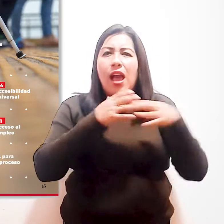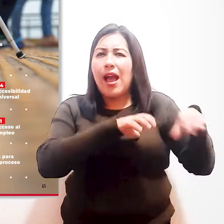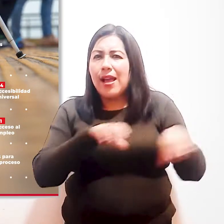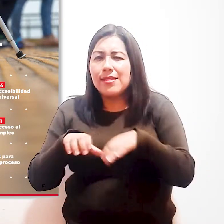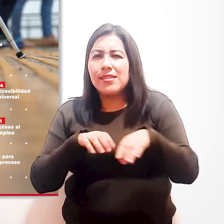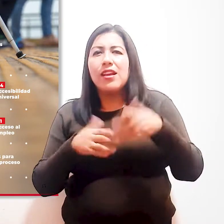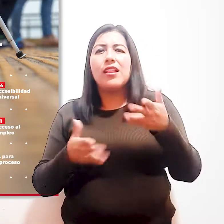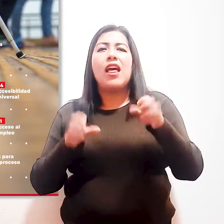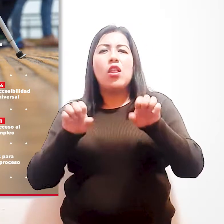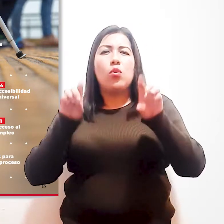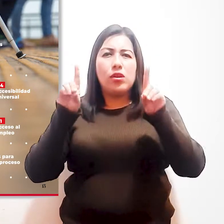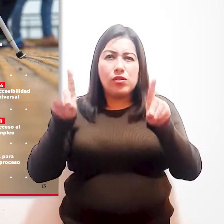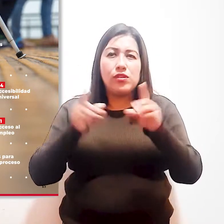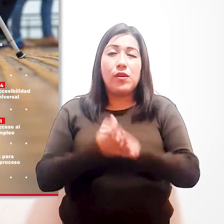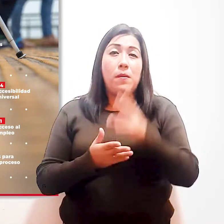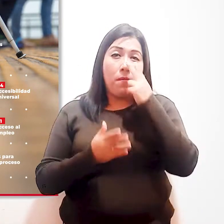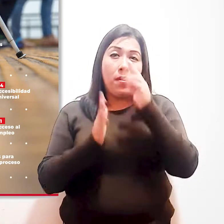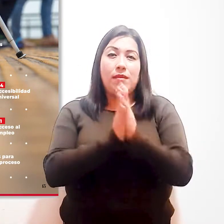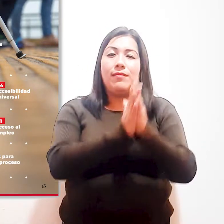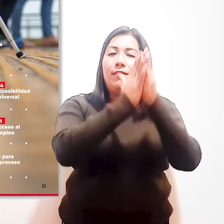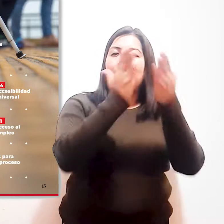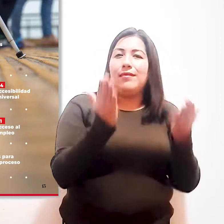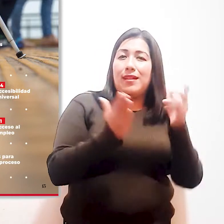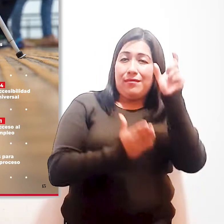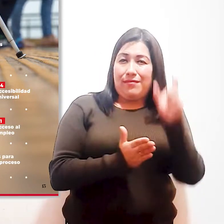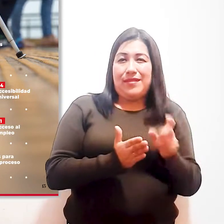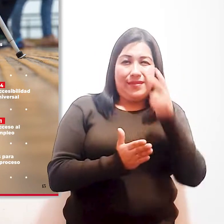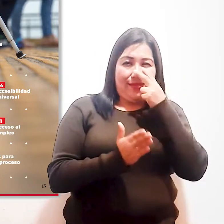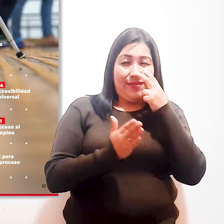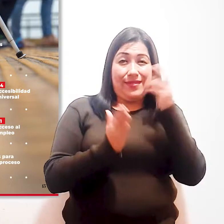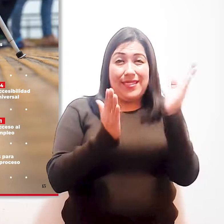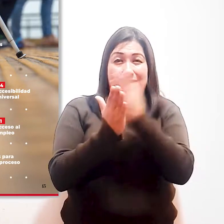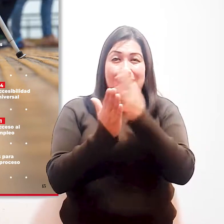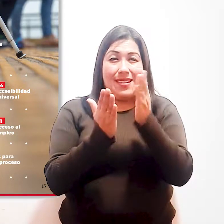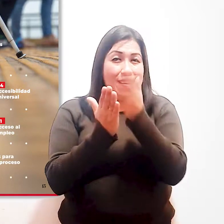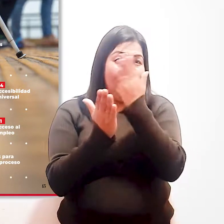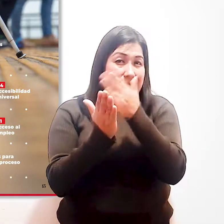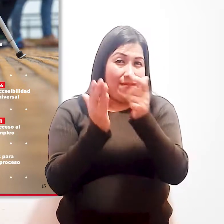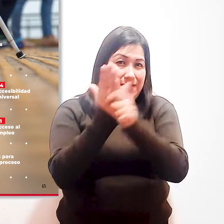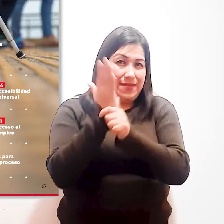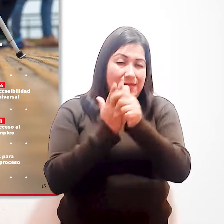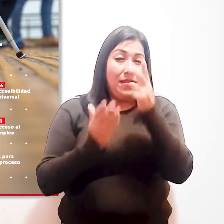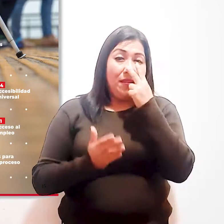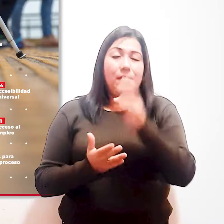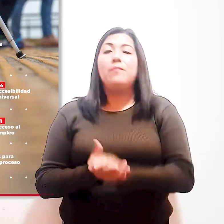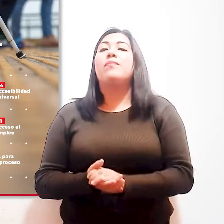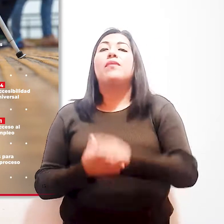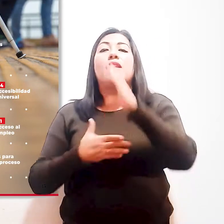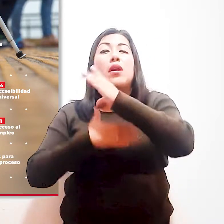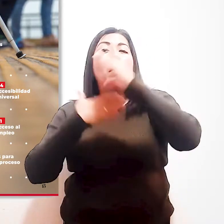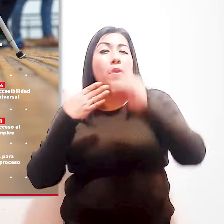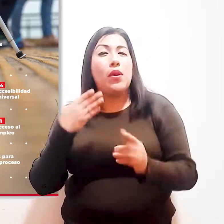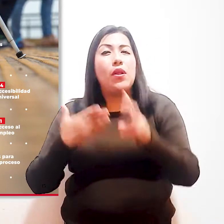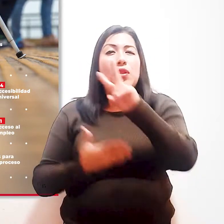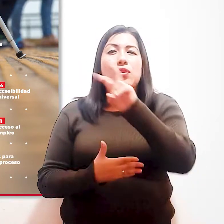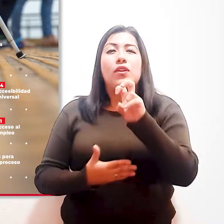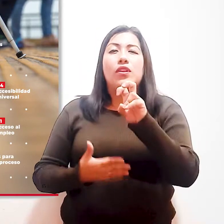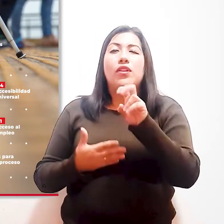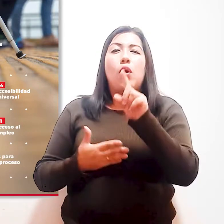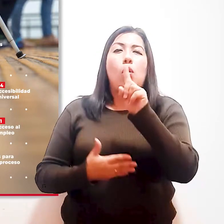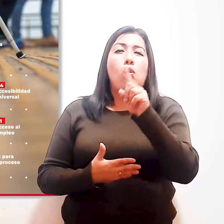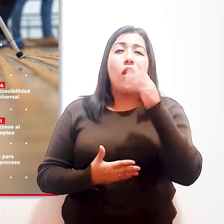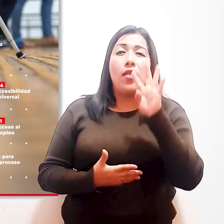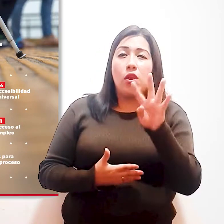con un ícono de una persona agarrando un libro. También nos muestra que el CONADIS ha realizado 214